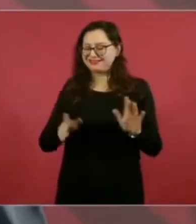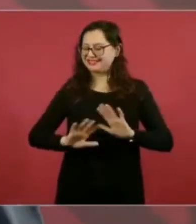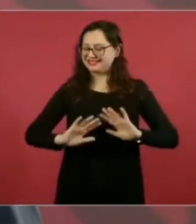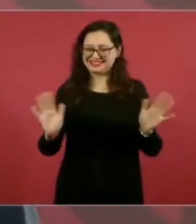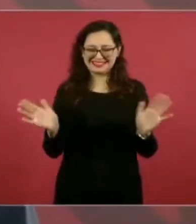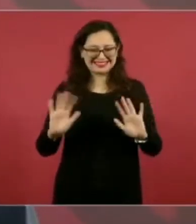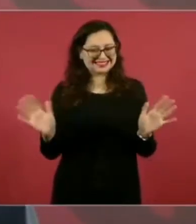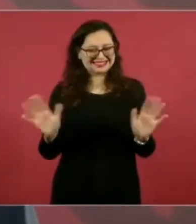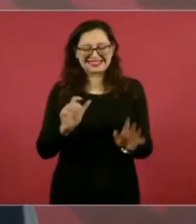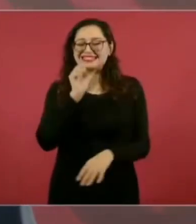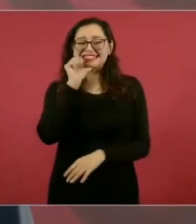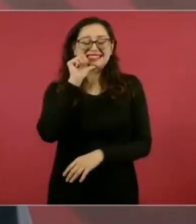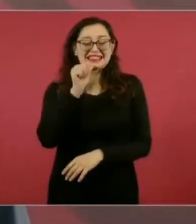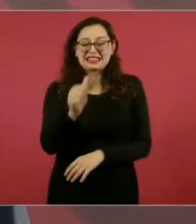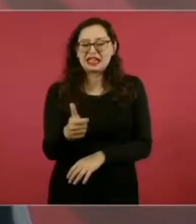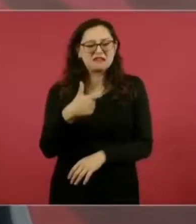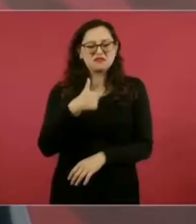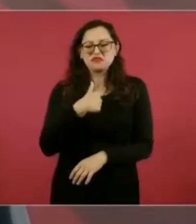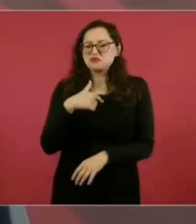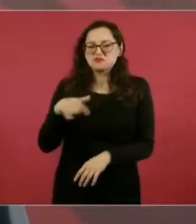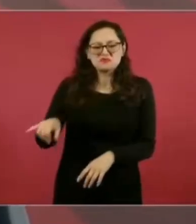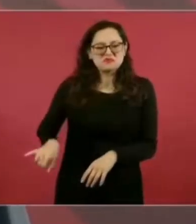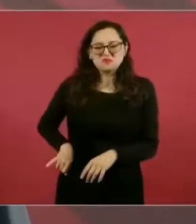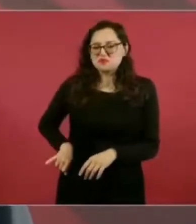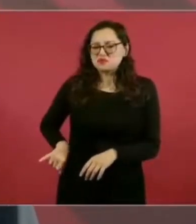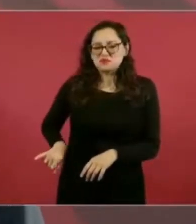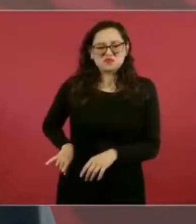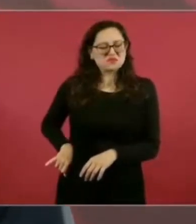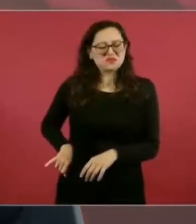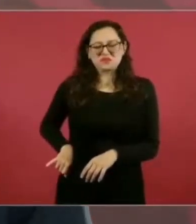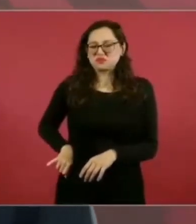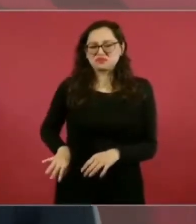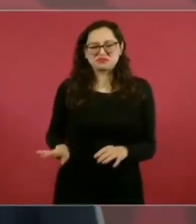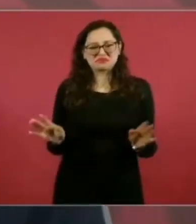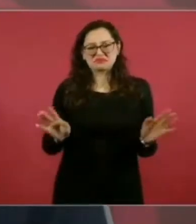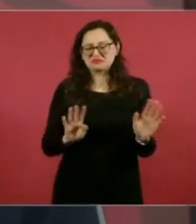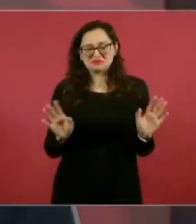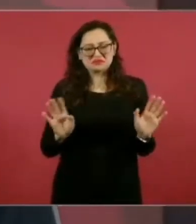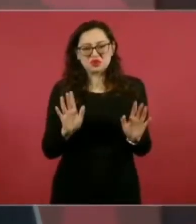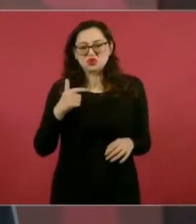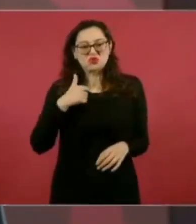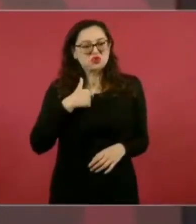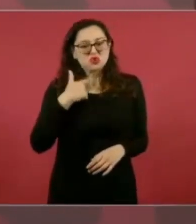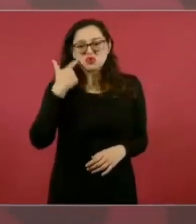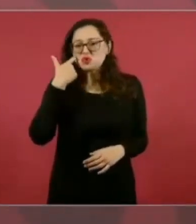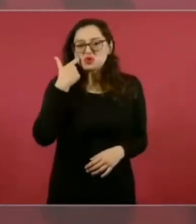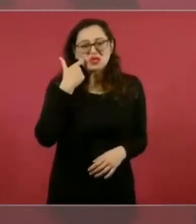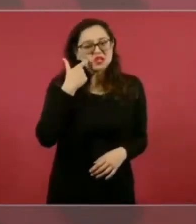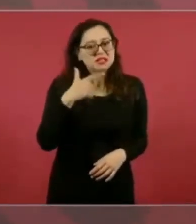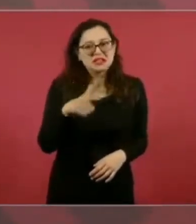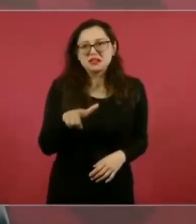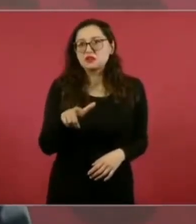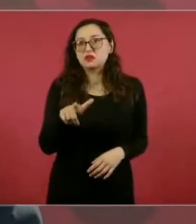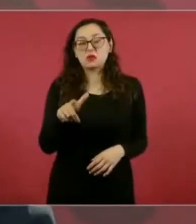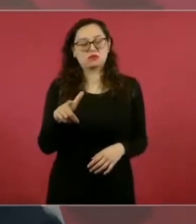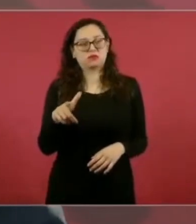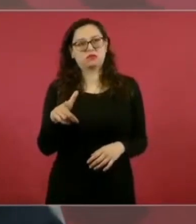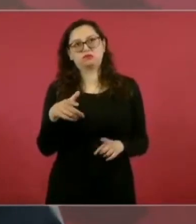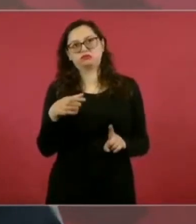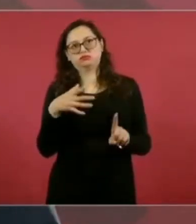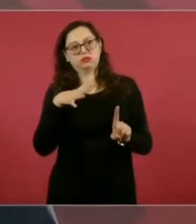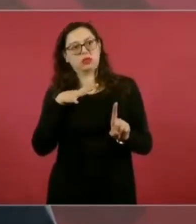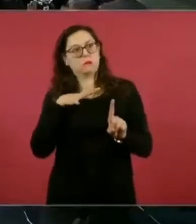No quiero ser caudillo,